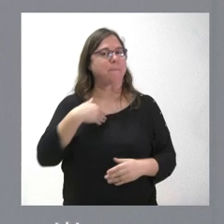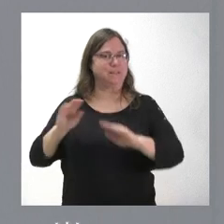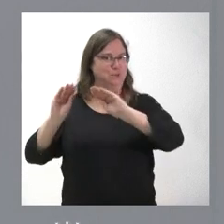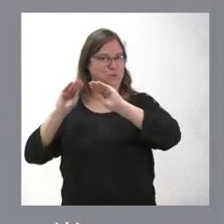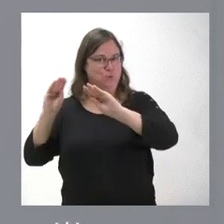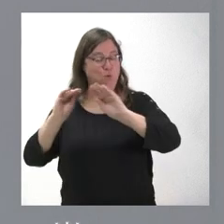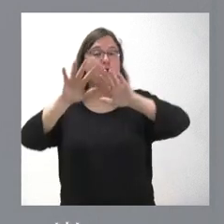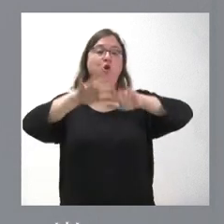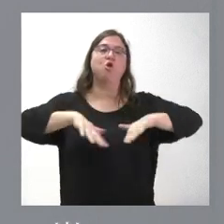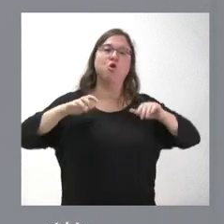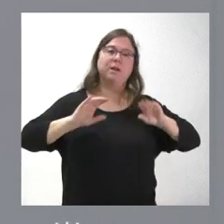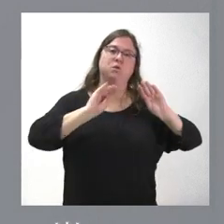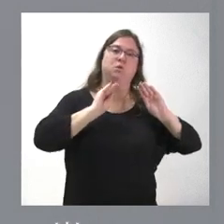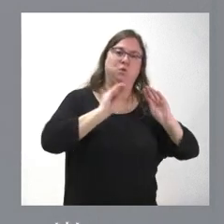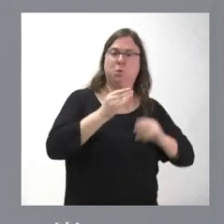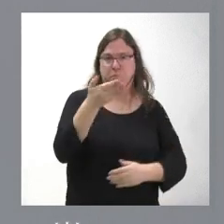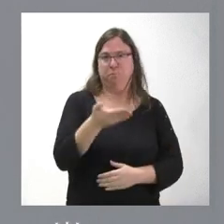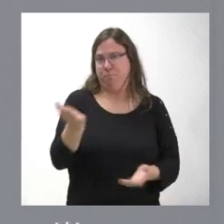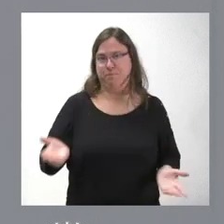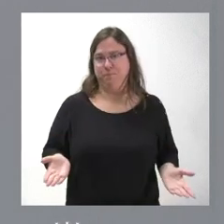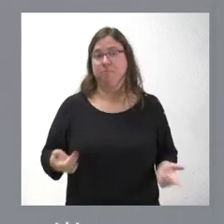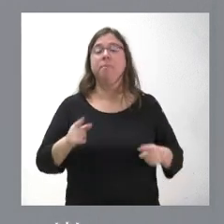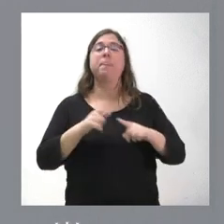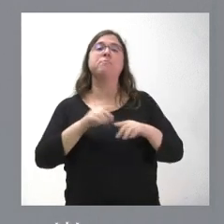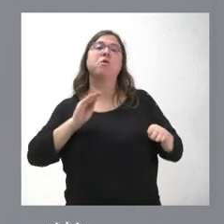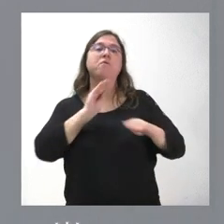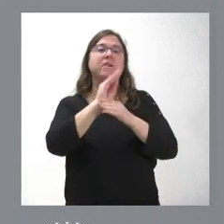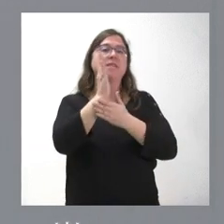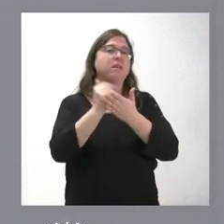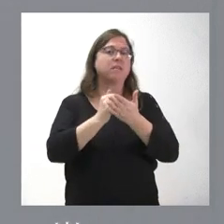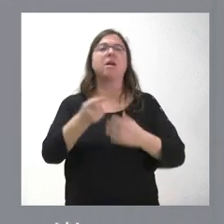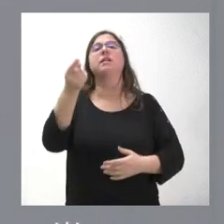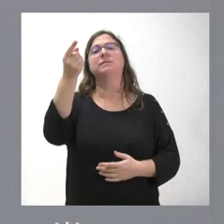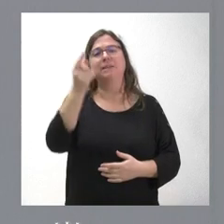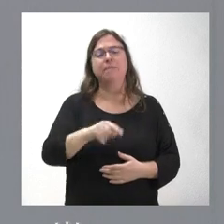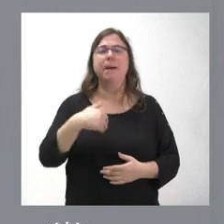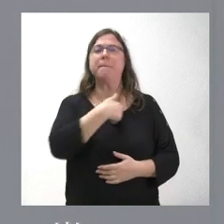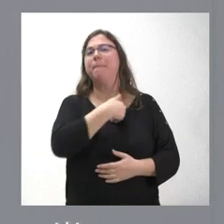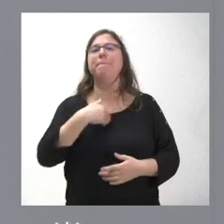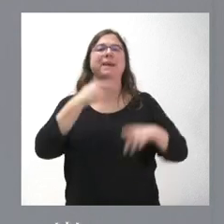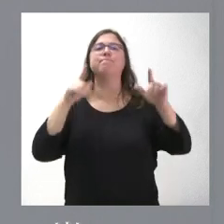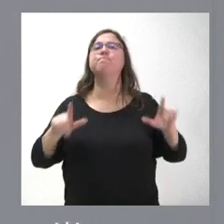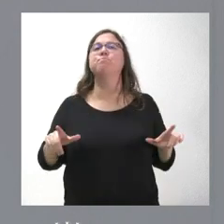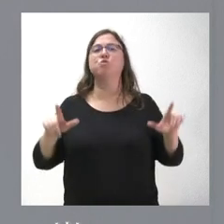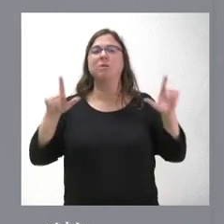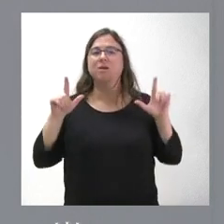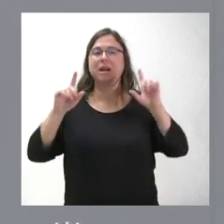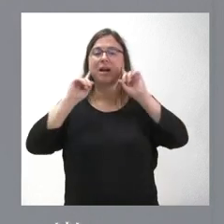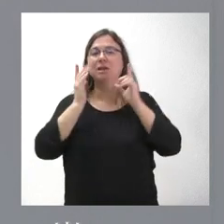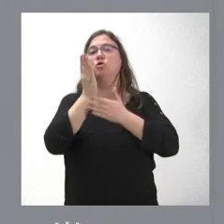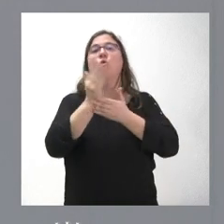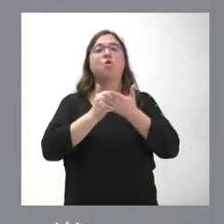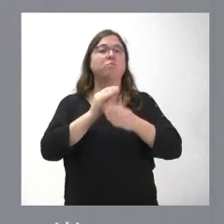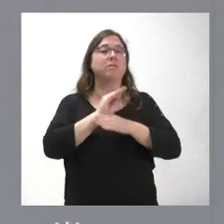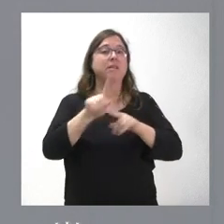Congreso de los Diputados lo tiene, que es importante. Pero en financiación autonómica también tenemos un papel protagonista, las comunidades autónomas, y